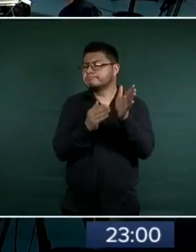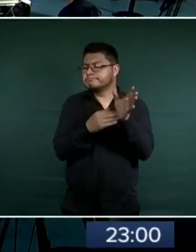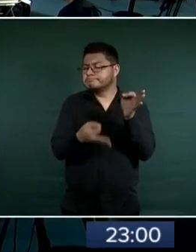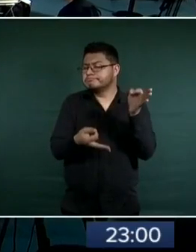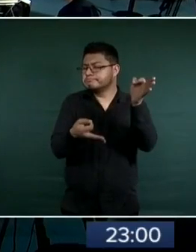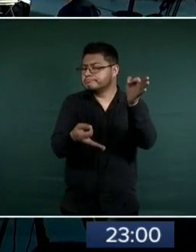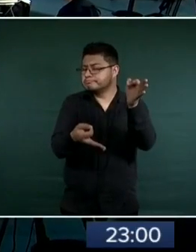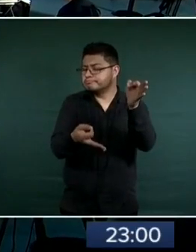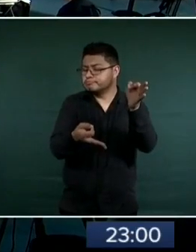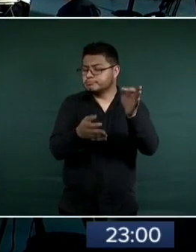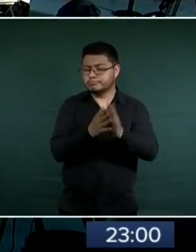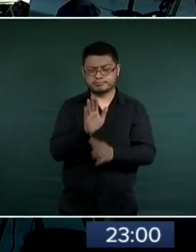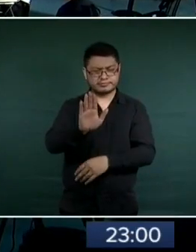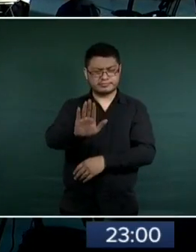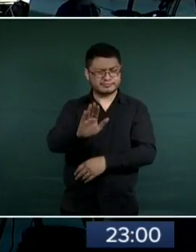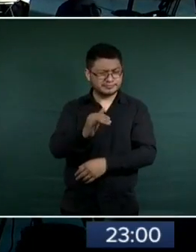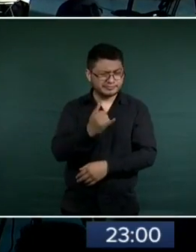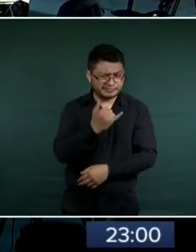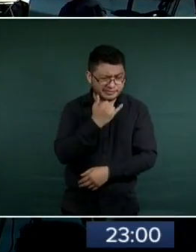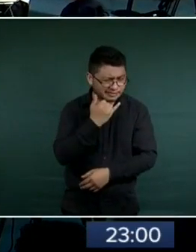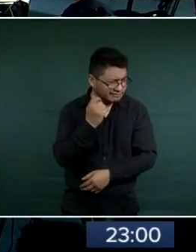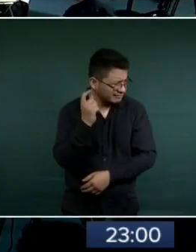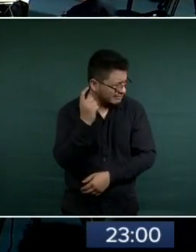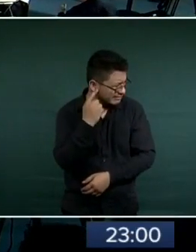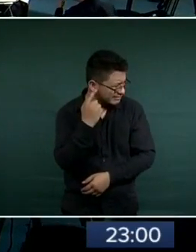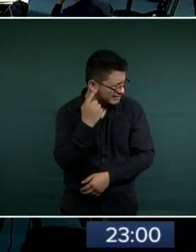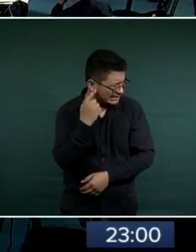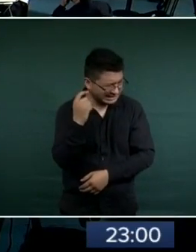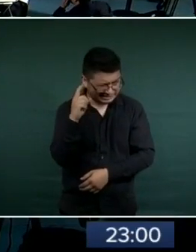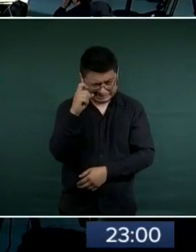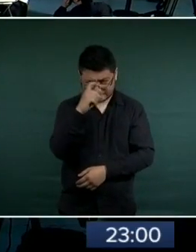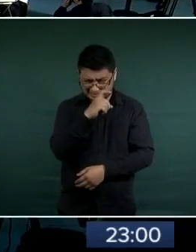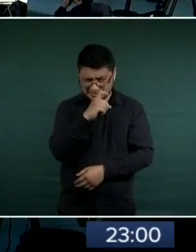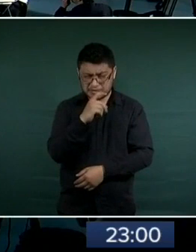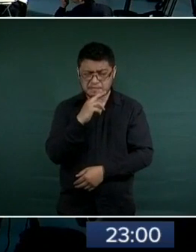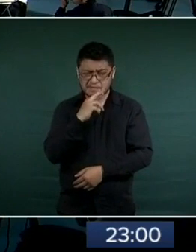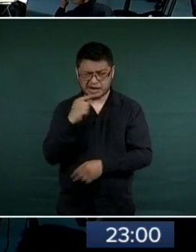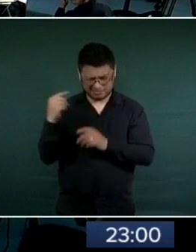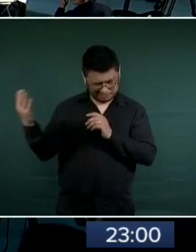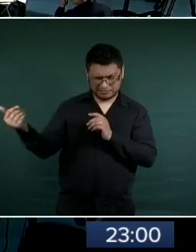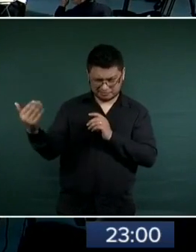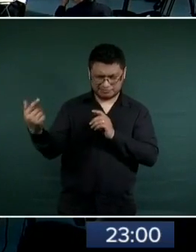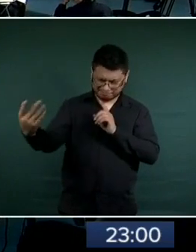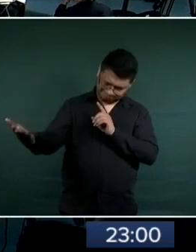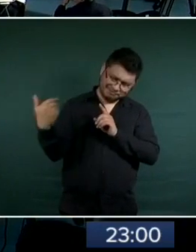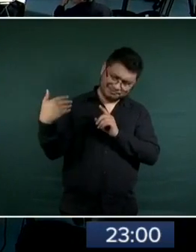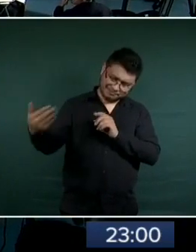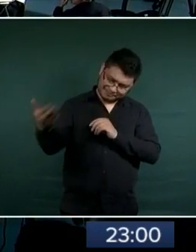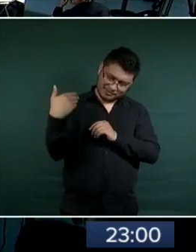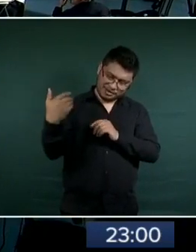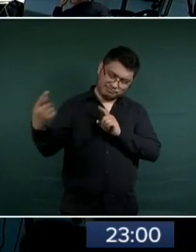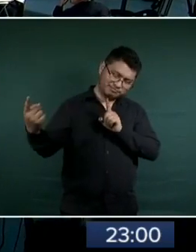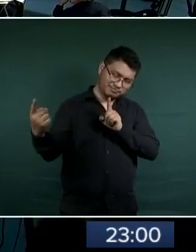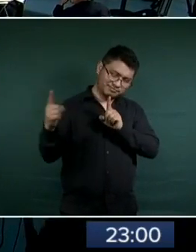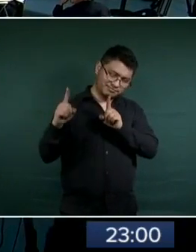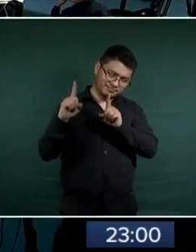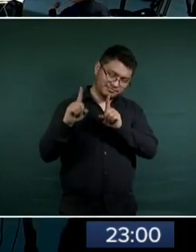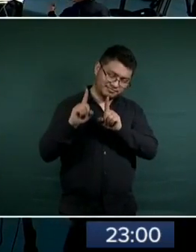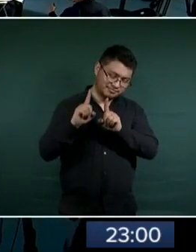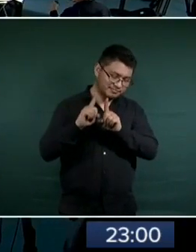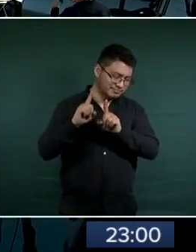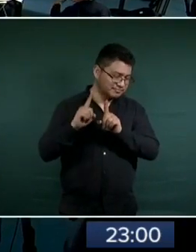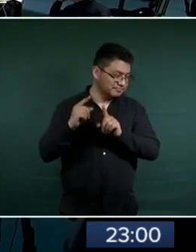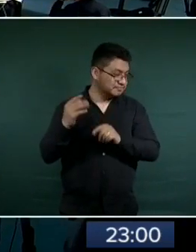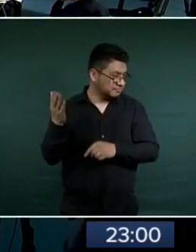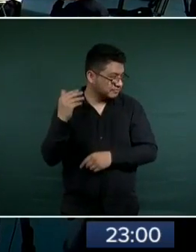Bueno, no te escuché bien. ¿Por qué no pasas acá? Ven, vamos a entrenar algo.